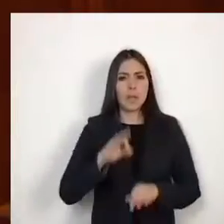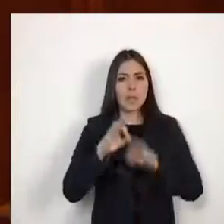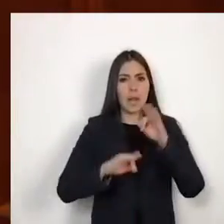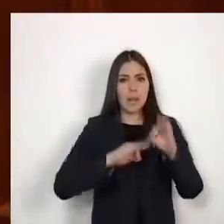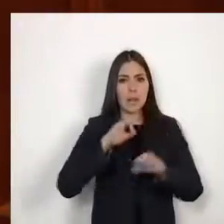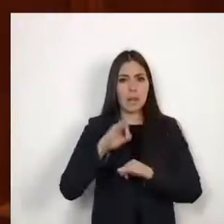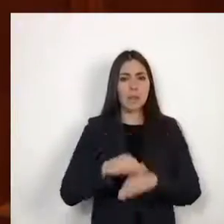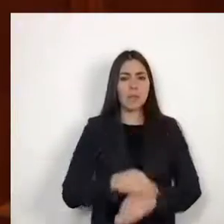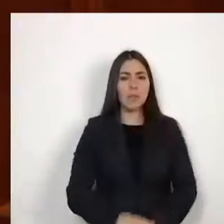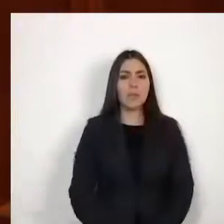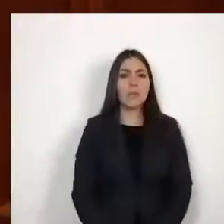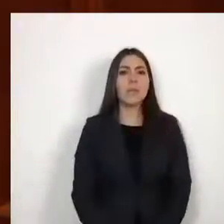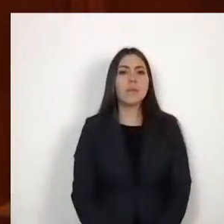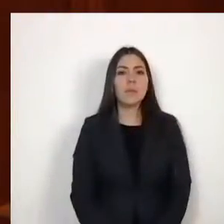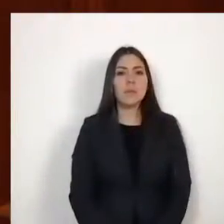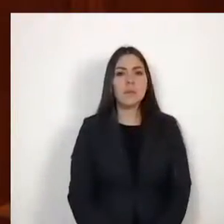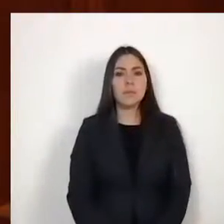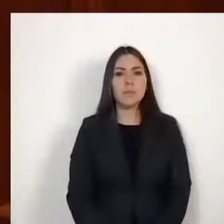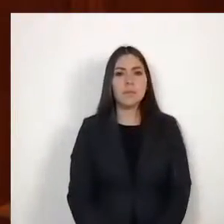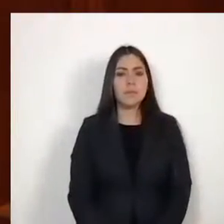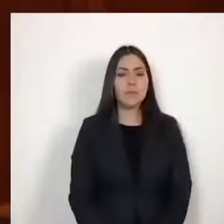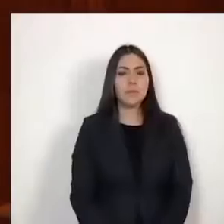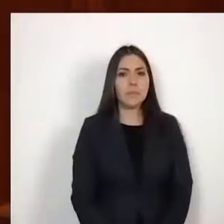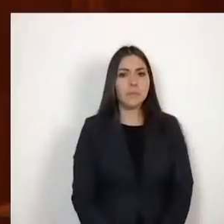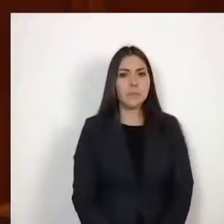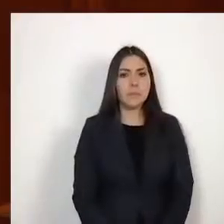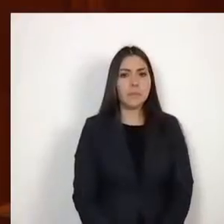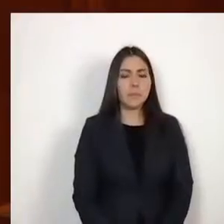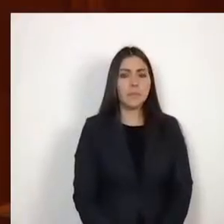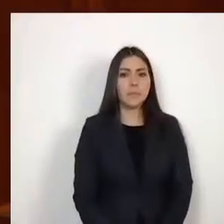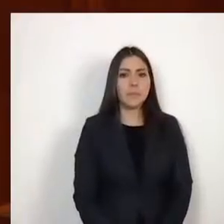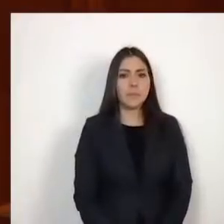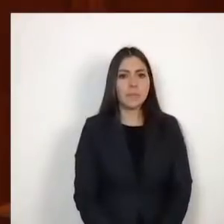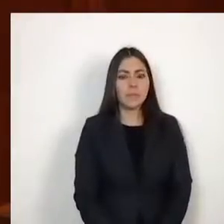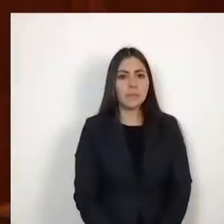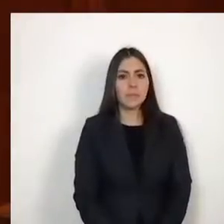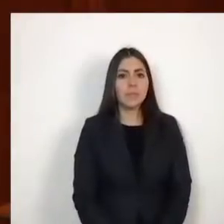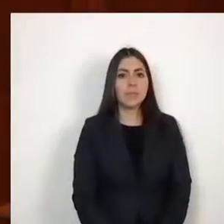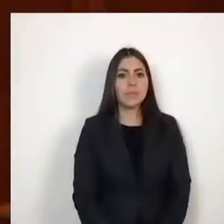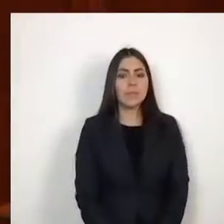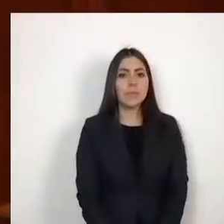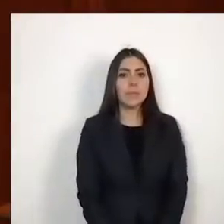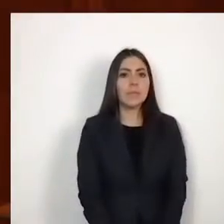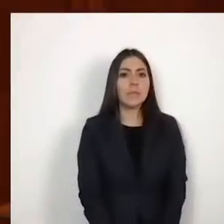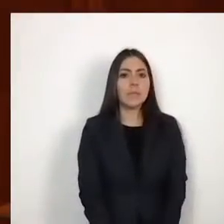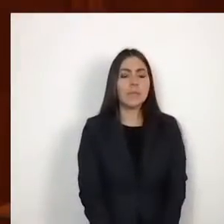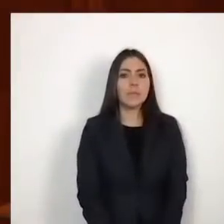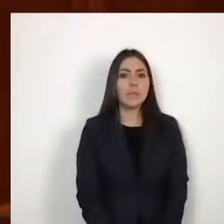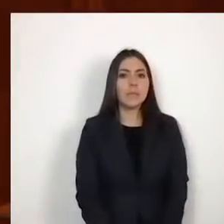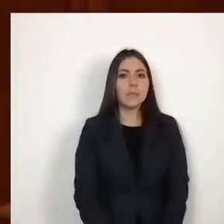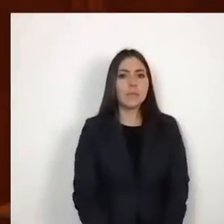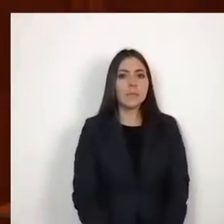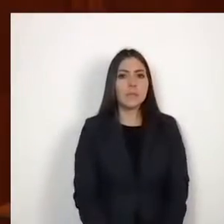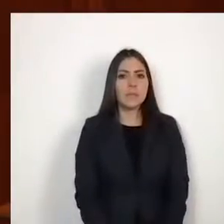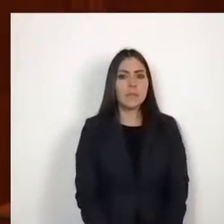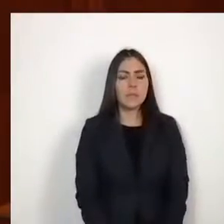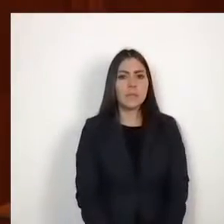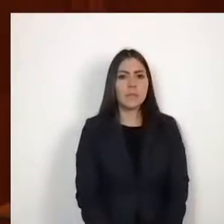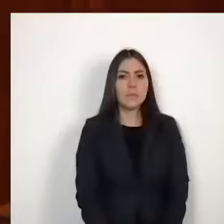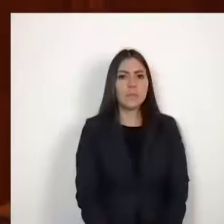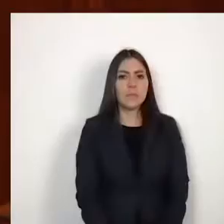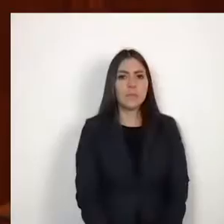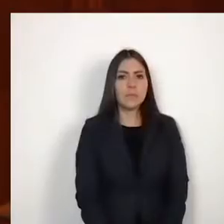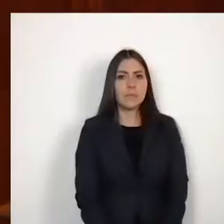Urbanos, en el establecimiento que opera como relleno sanitario, ubicado en el Camino Viejo a las Minas, Sin Número,